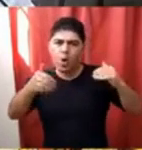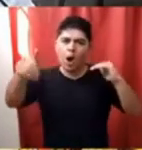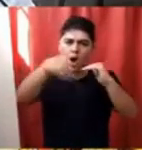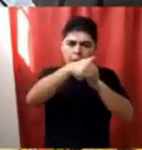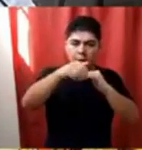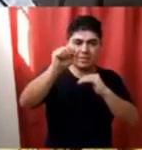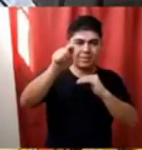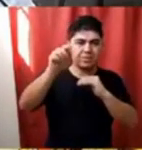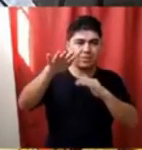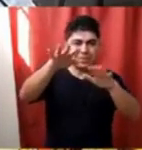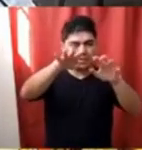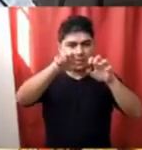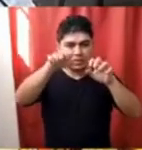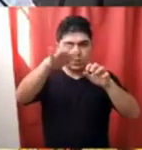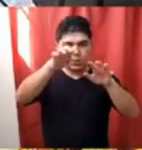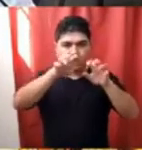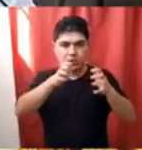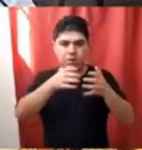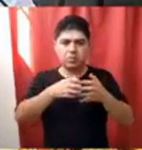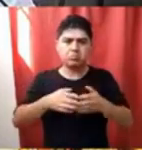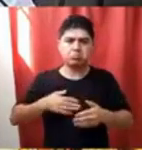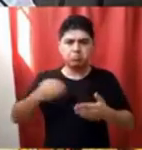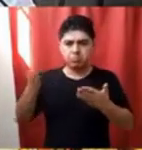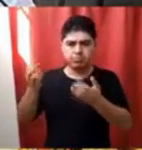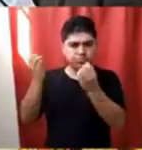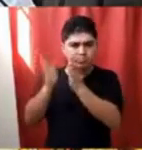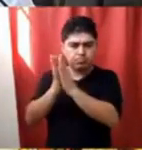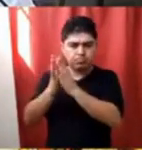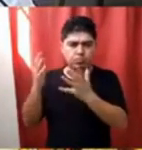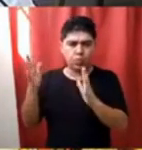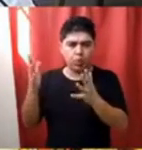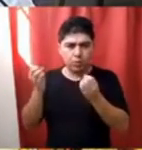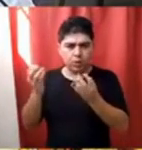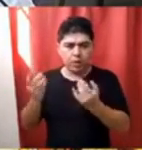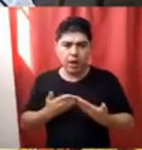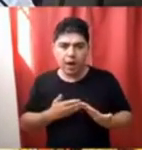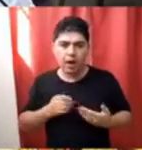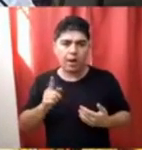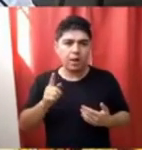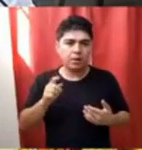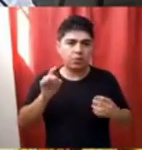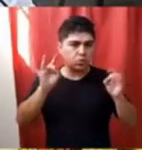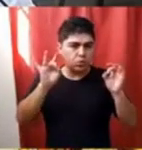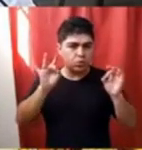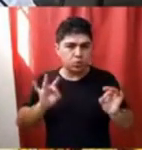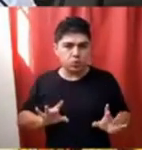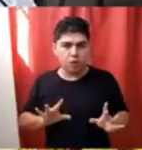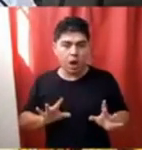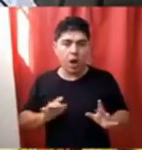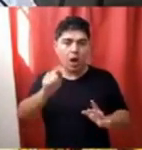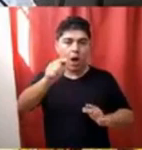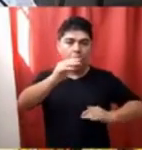mismo, me parece muy loable, muy rescatable, pero esto no solamente tiene que ser una obra